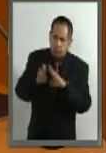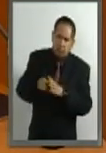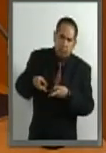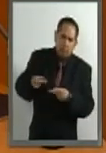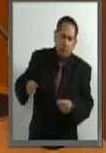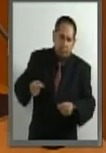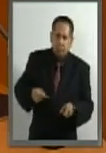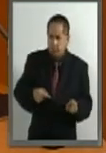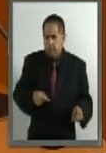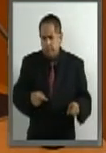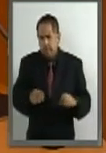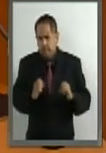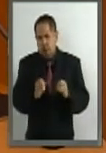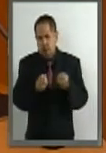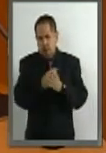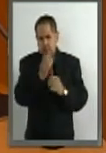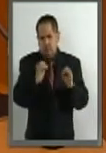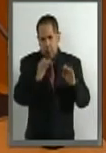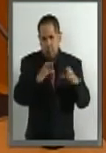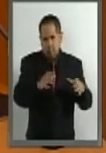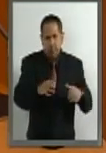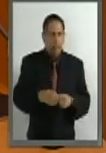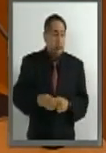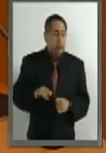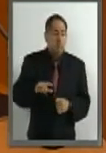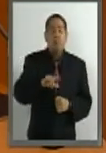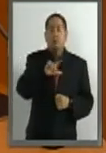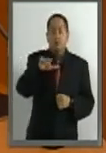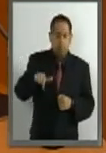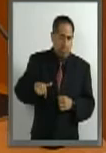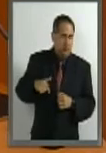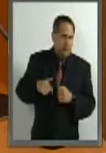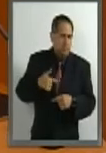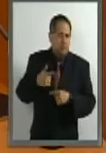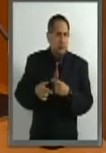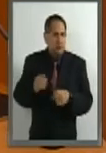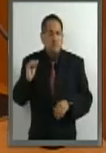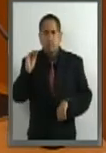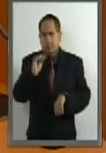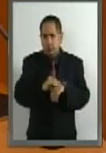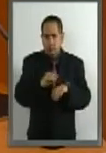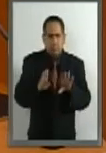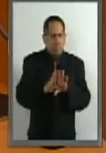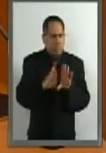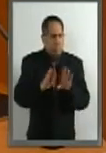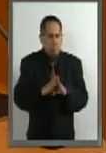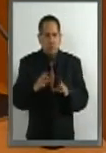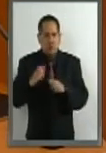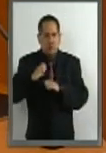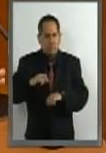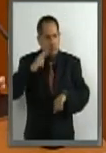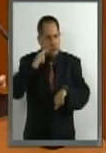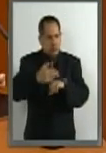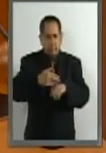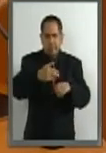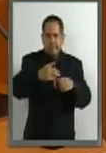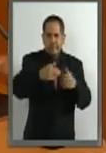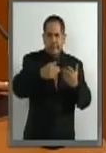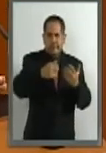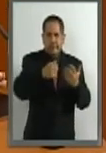El siguiente paso fue construir el diseño de siete